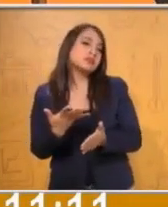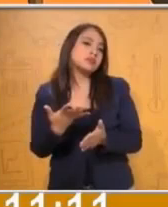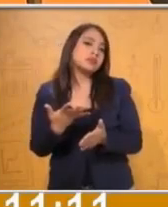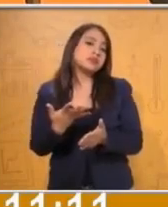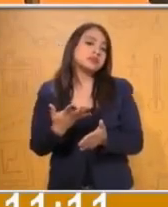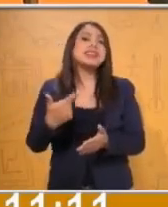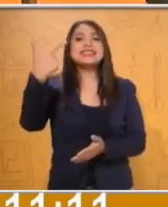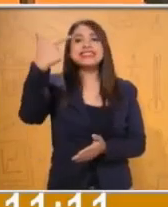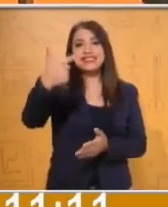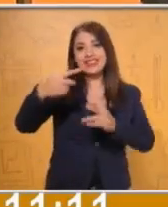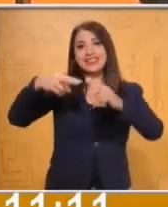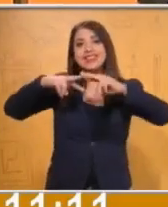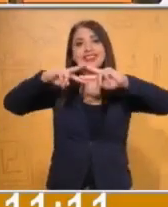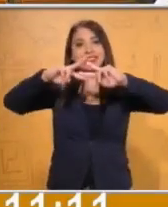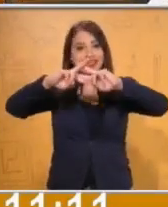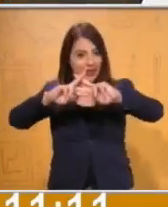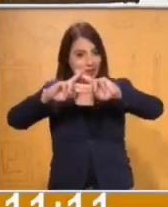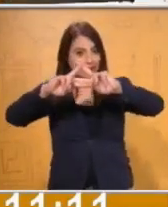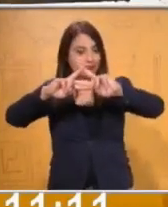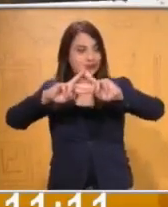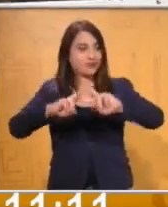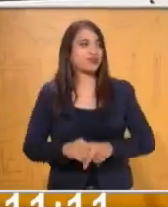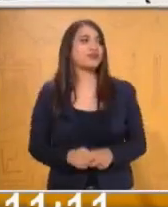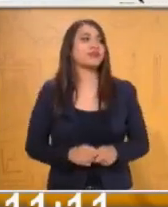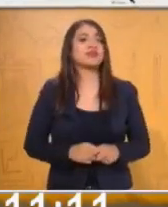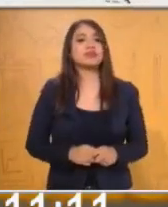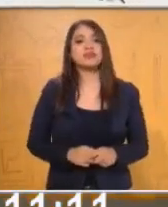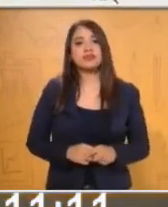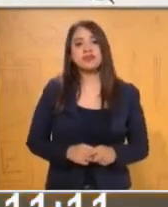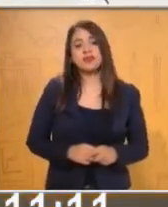Siete. ¿Ok? Uno, dos, tres,